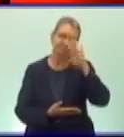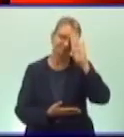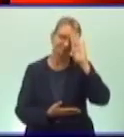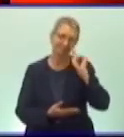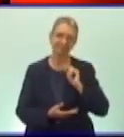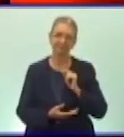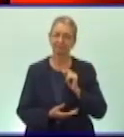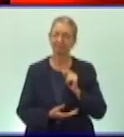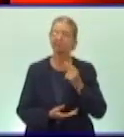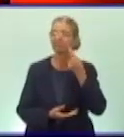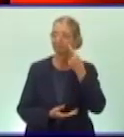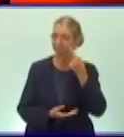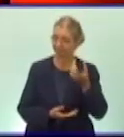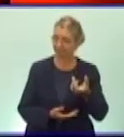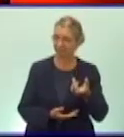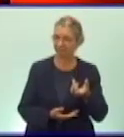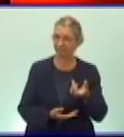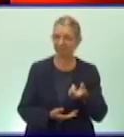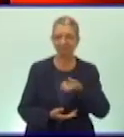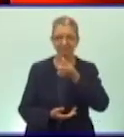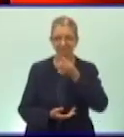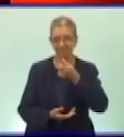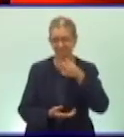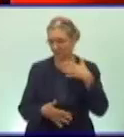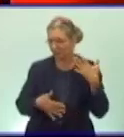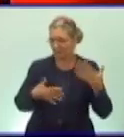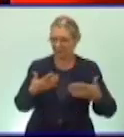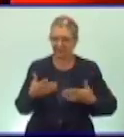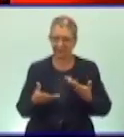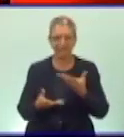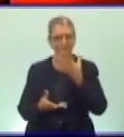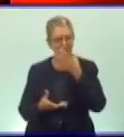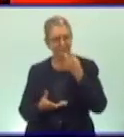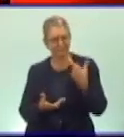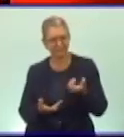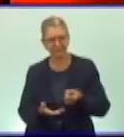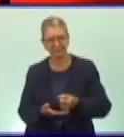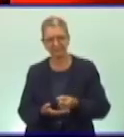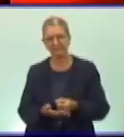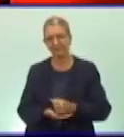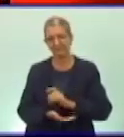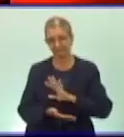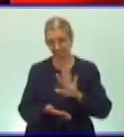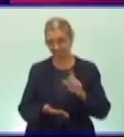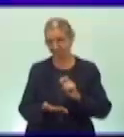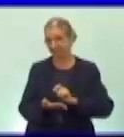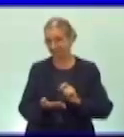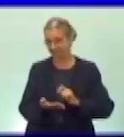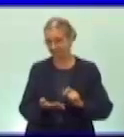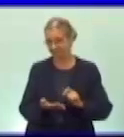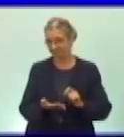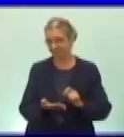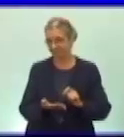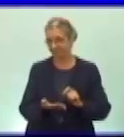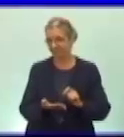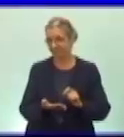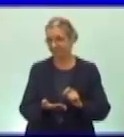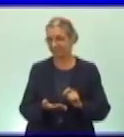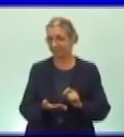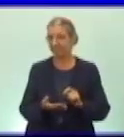Verás que te va a resultar divertido ya lo copiaron pudieron también pueden